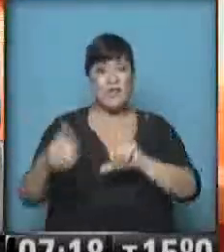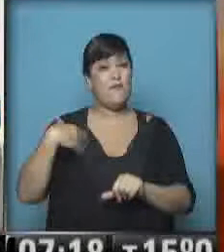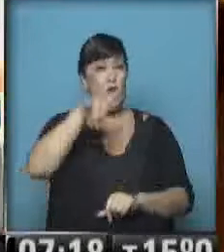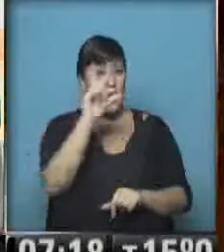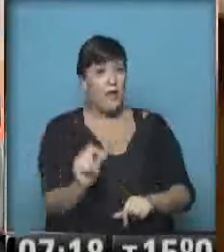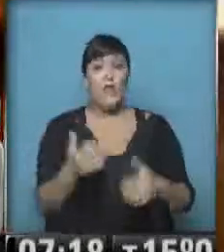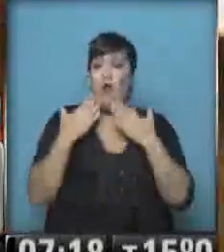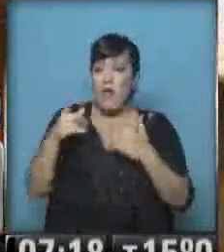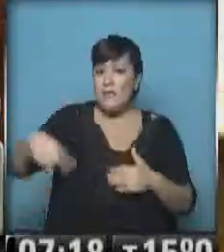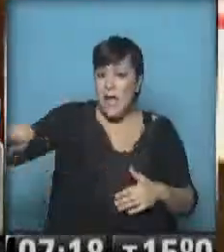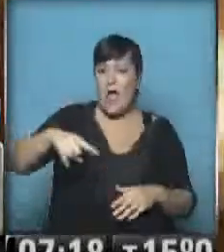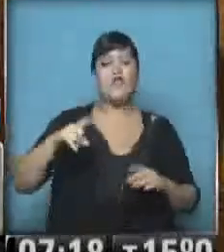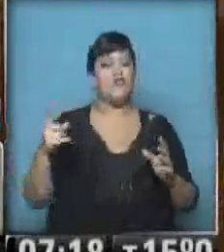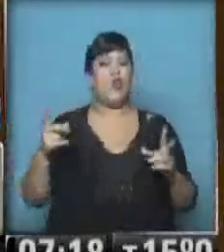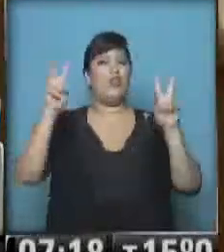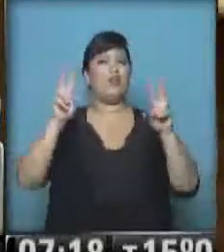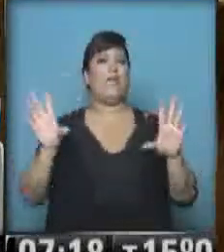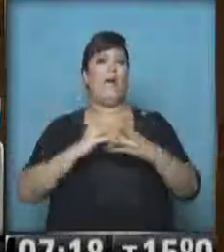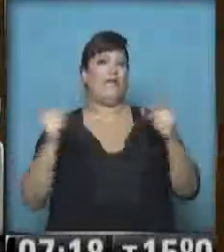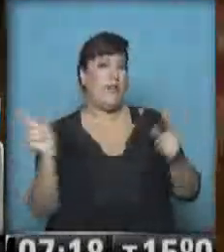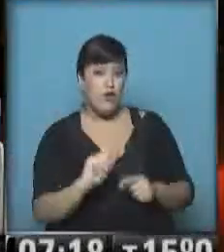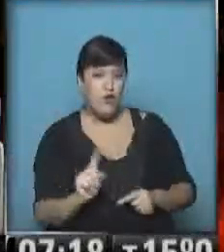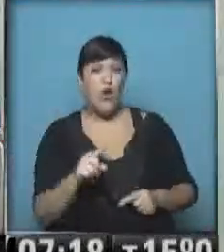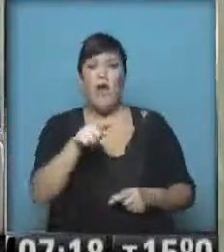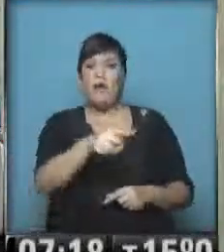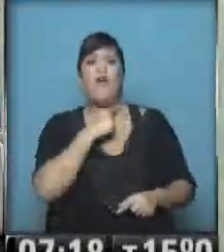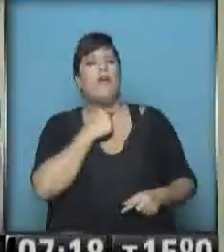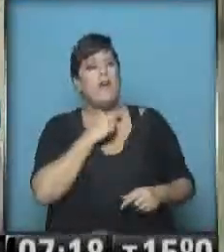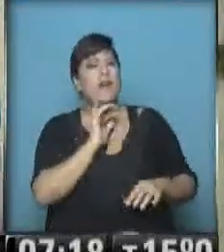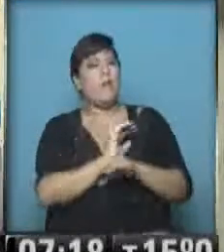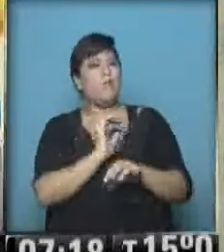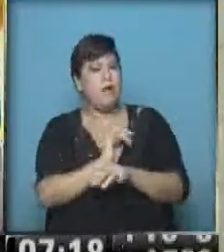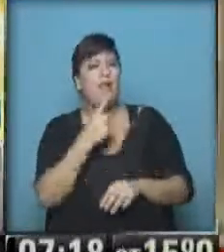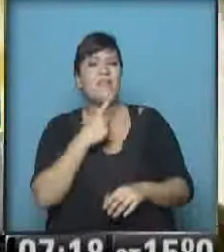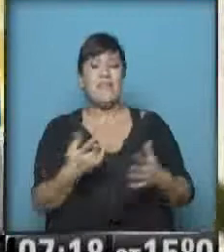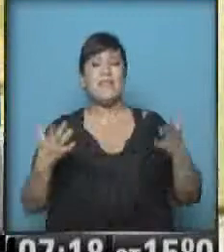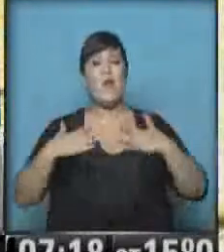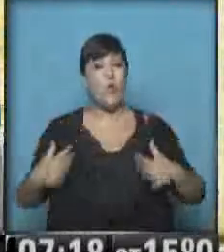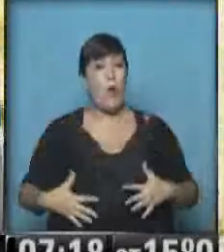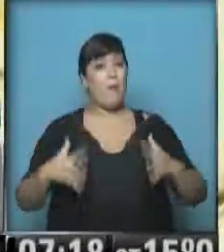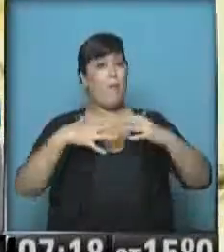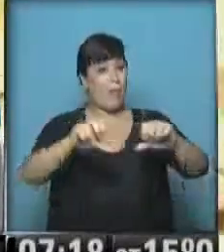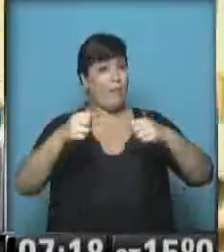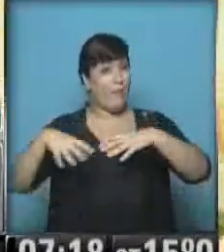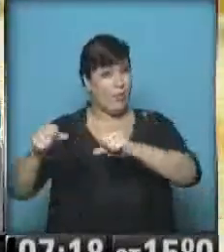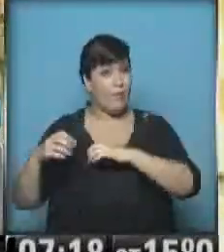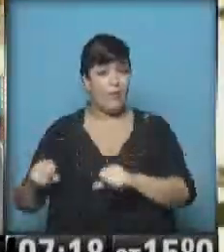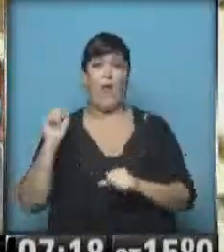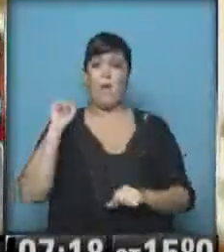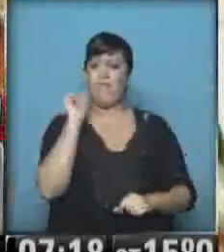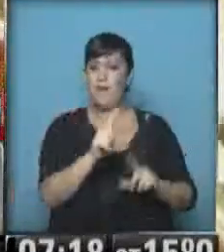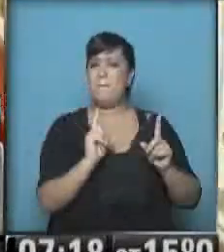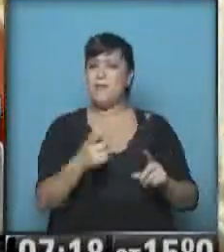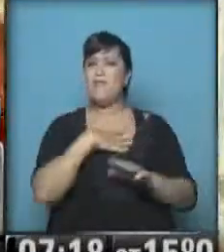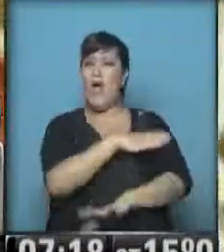no se cerró el caso que intentaba mostrar que los cuerpos encontrados semanas atrás pertenecían a los estudiantes